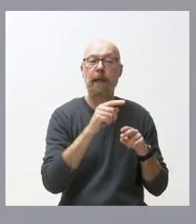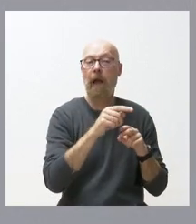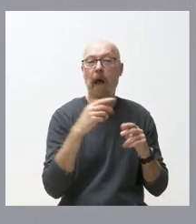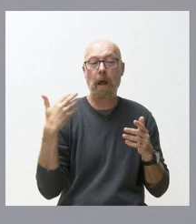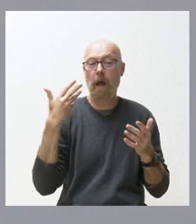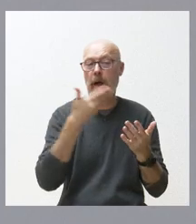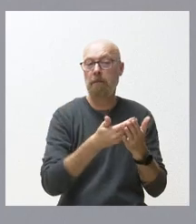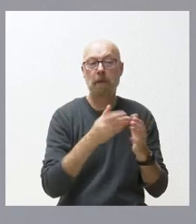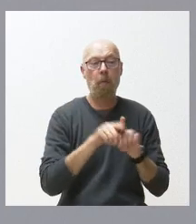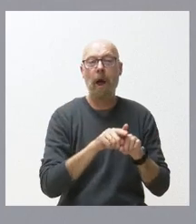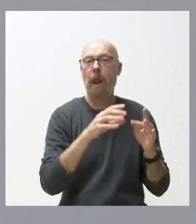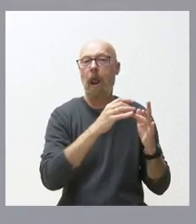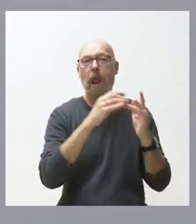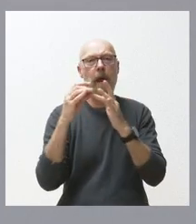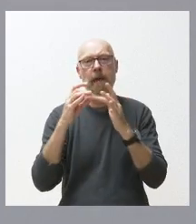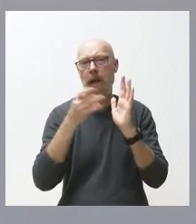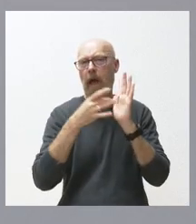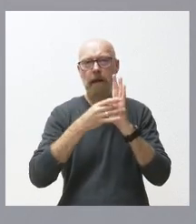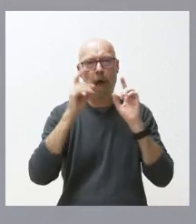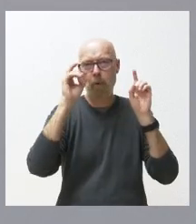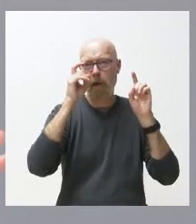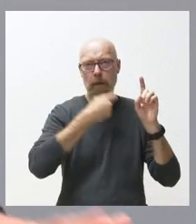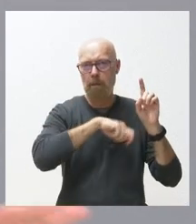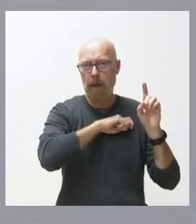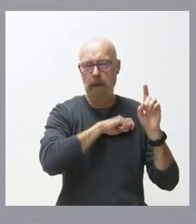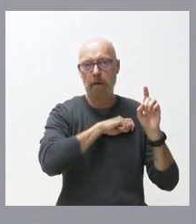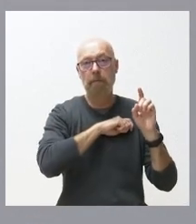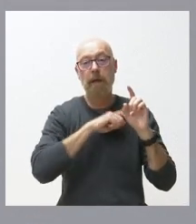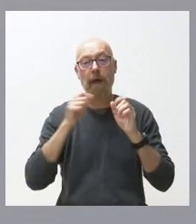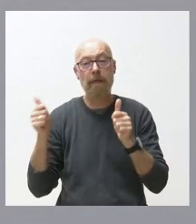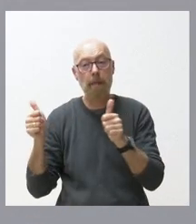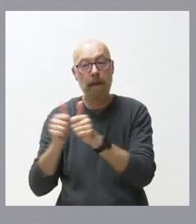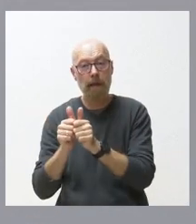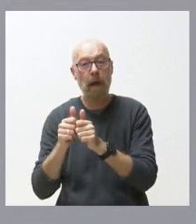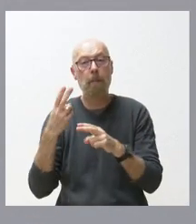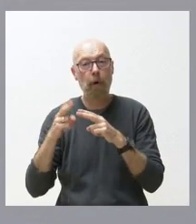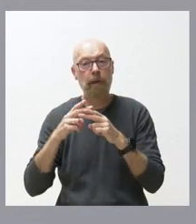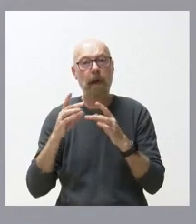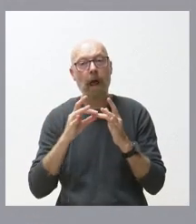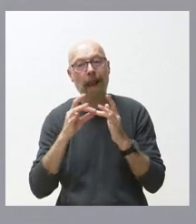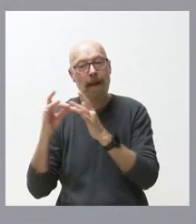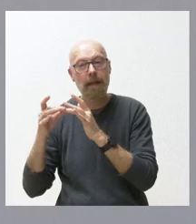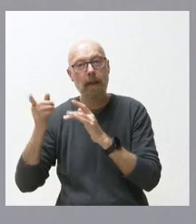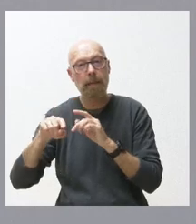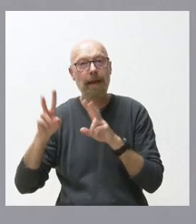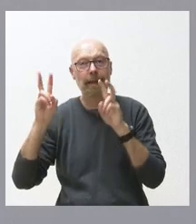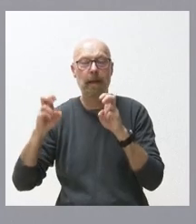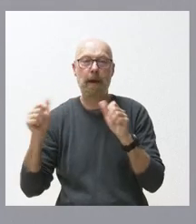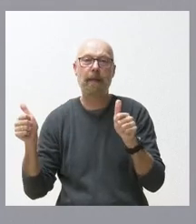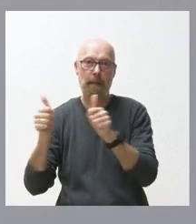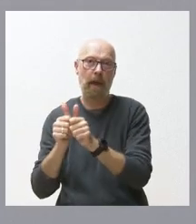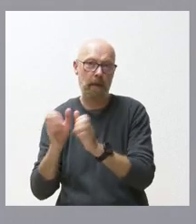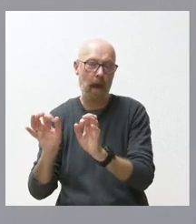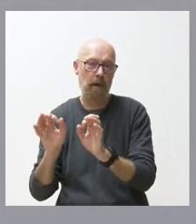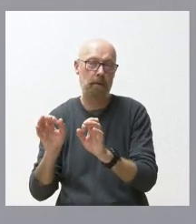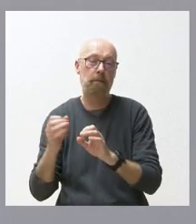de España en calidad de la educación y en materia de dependencia es política que nos ha llevado a ser los primeros de España en materia de dependencia lo que vimos en las